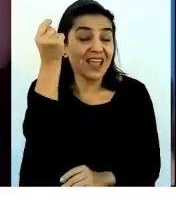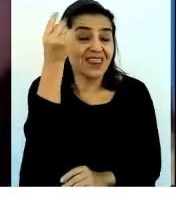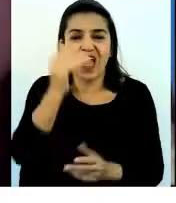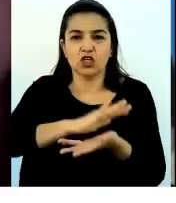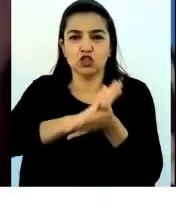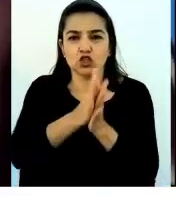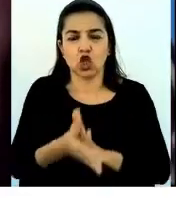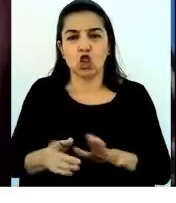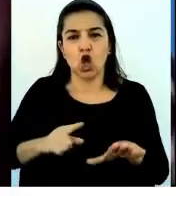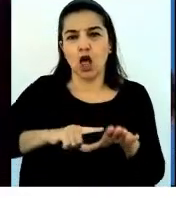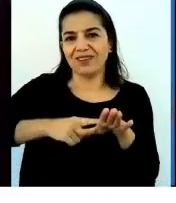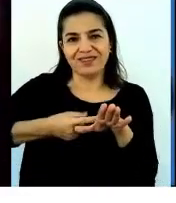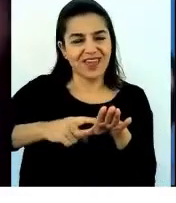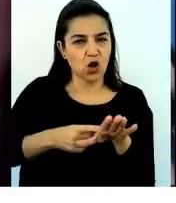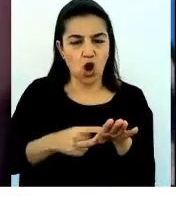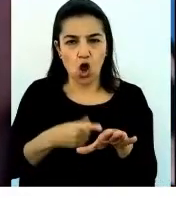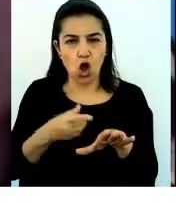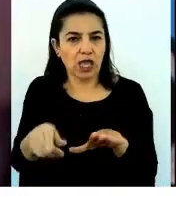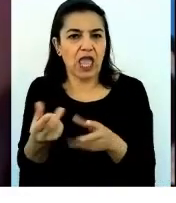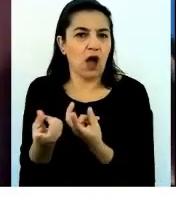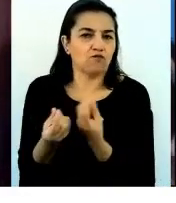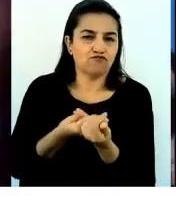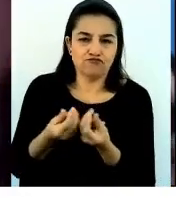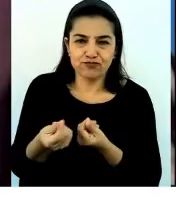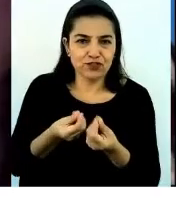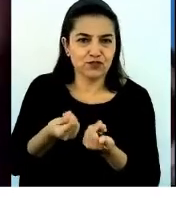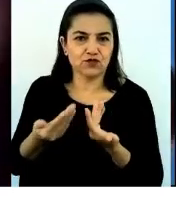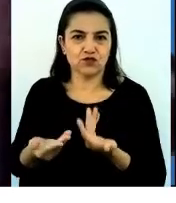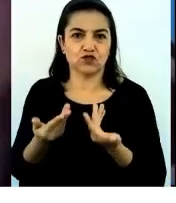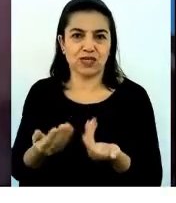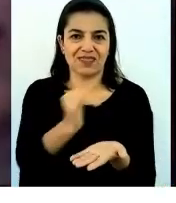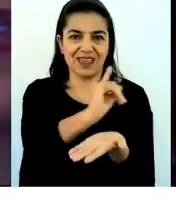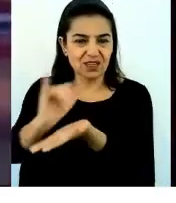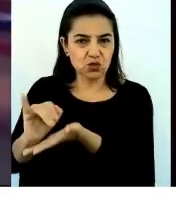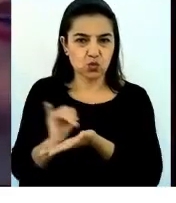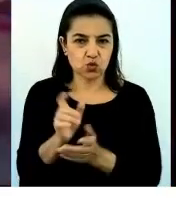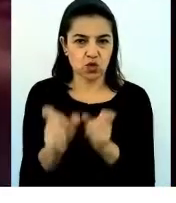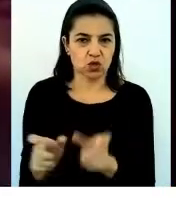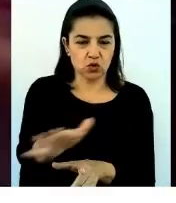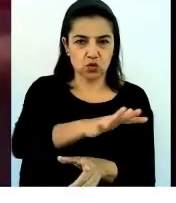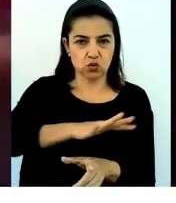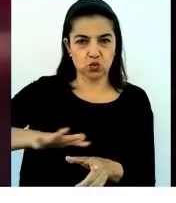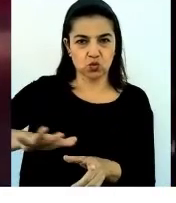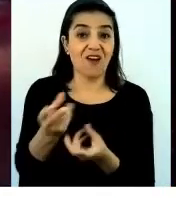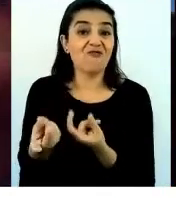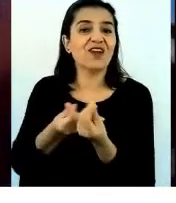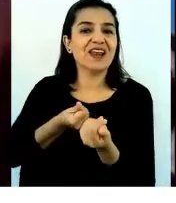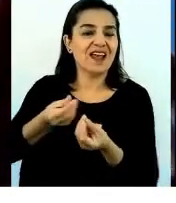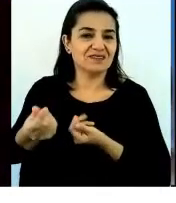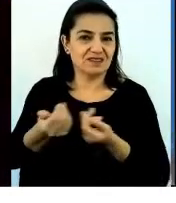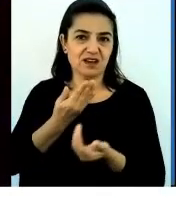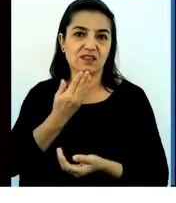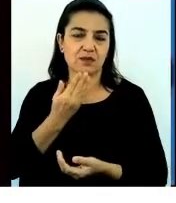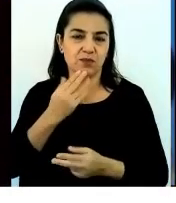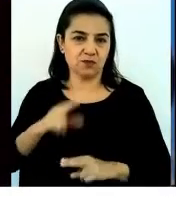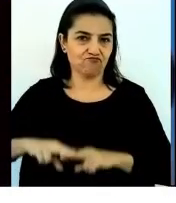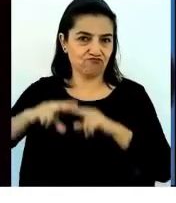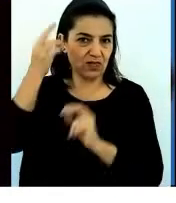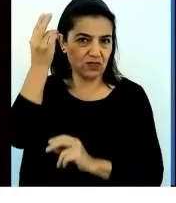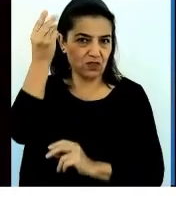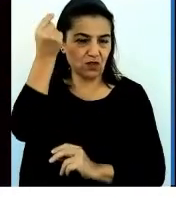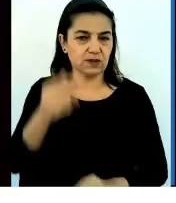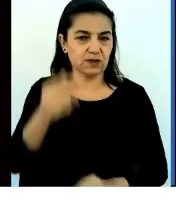approaches, politics, institucional, social y financiera. Pero las